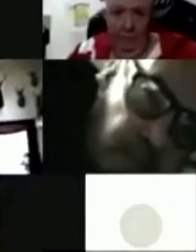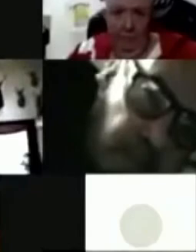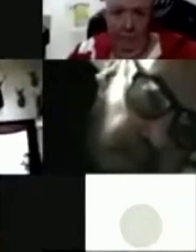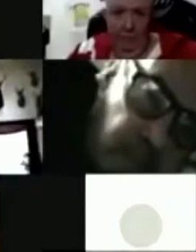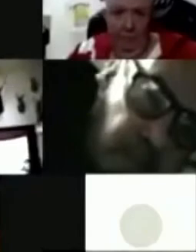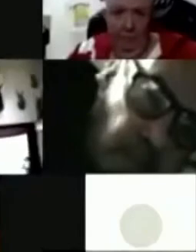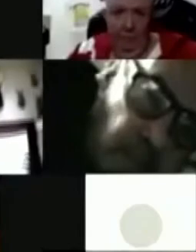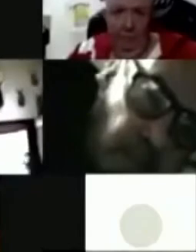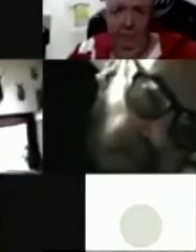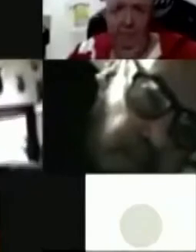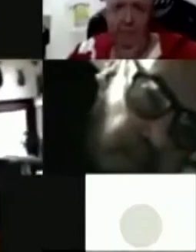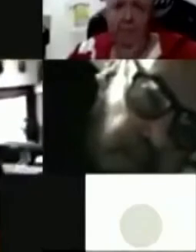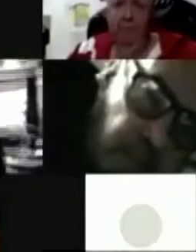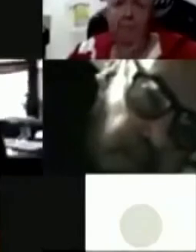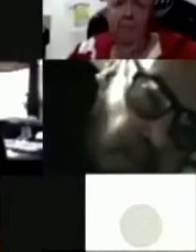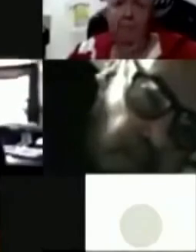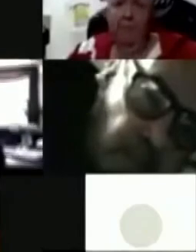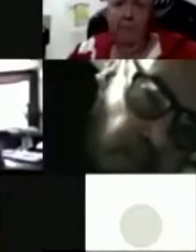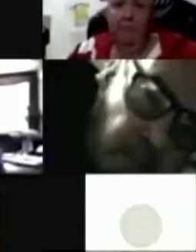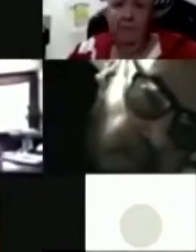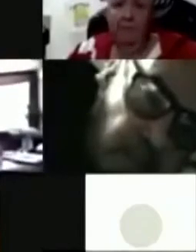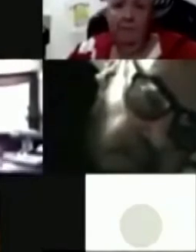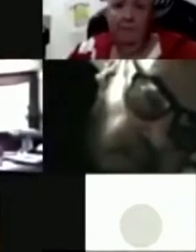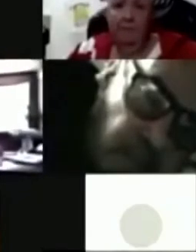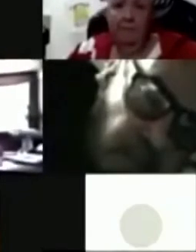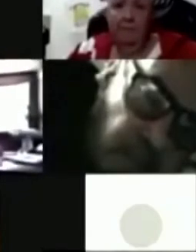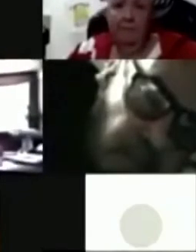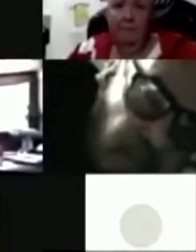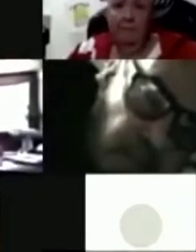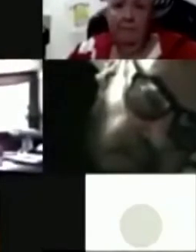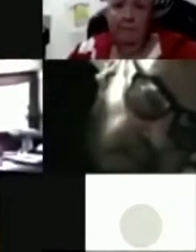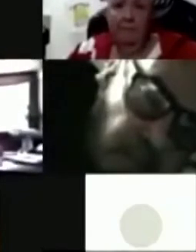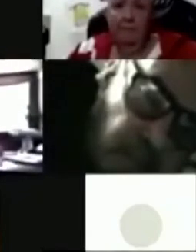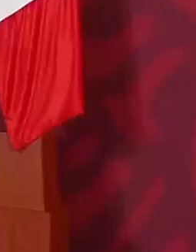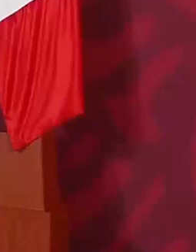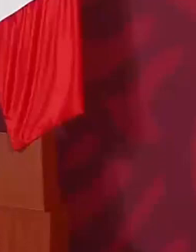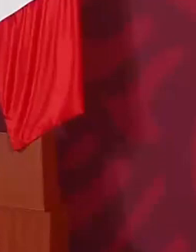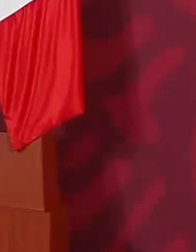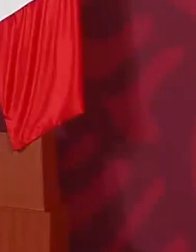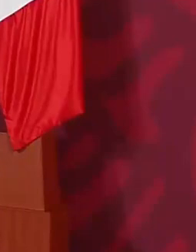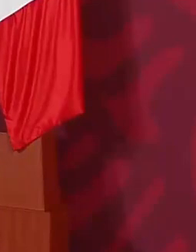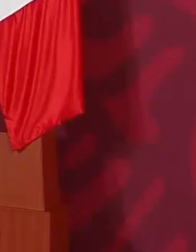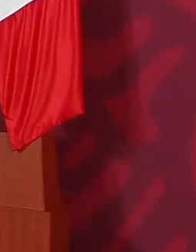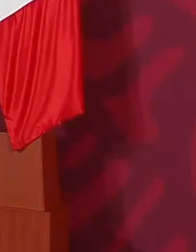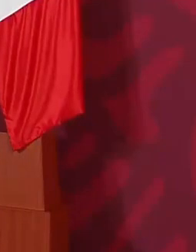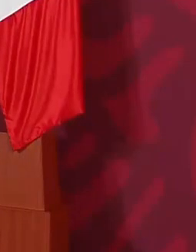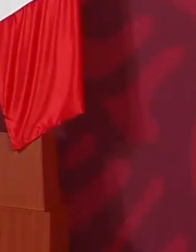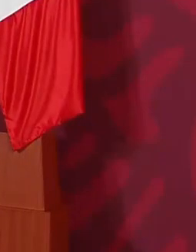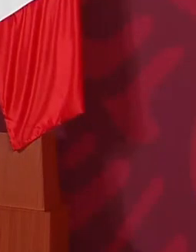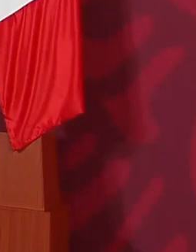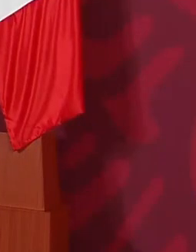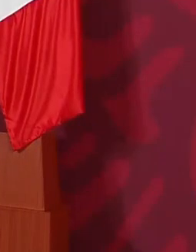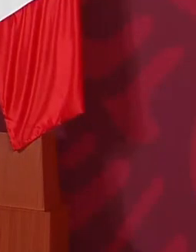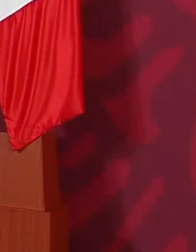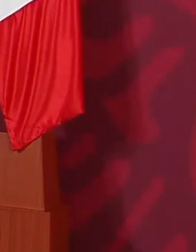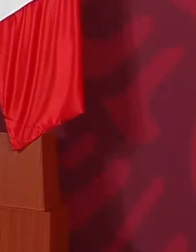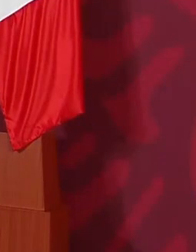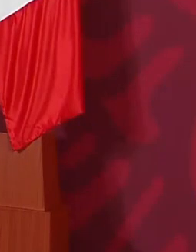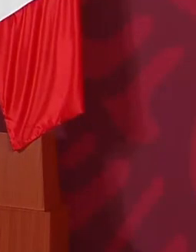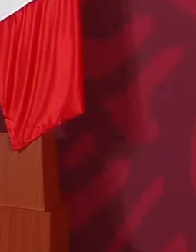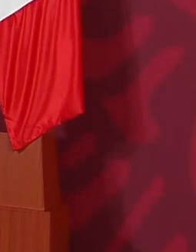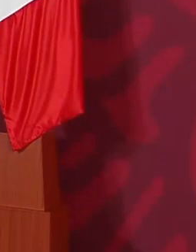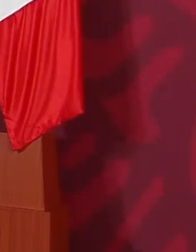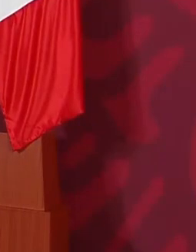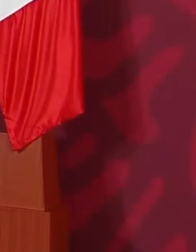Rudy. Déjame hacer. ¿Cómo le dice? ¿Qué quiere hacer? ¿Qué vamos a hacer?